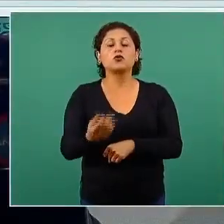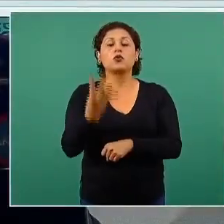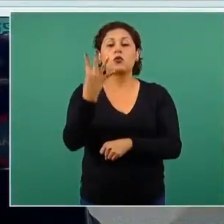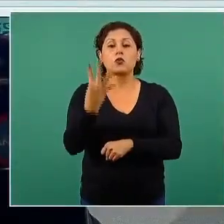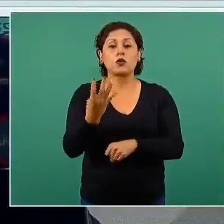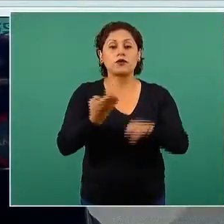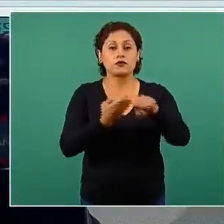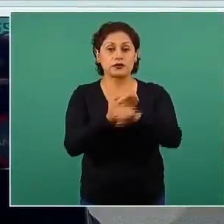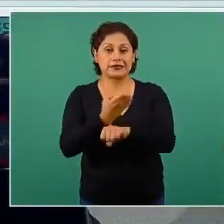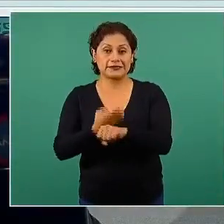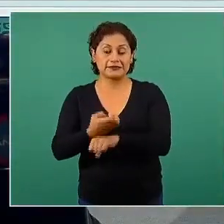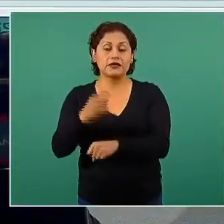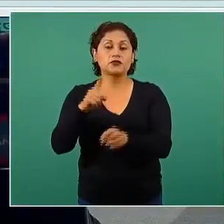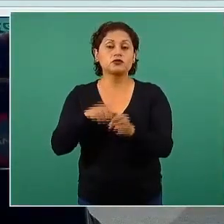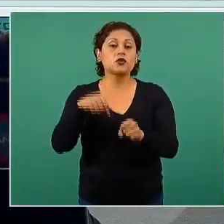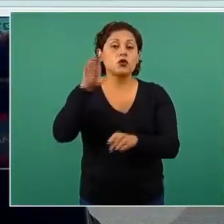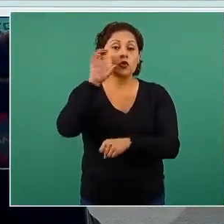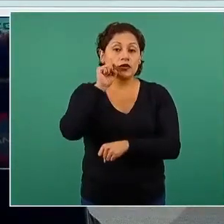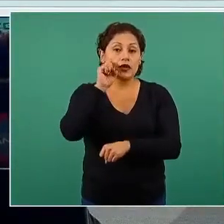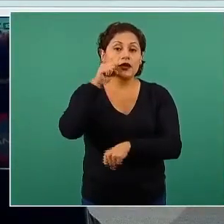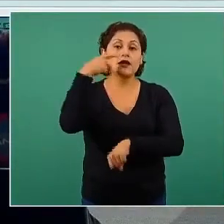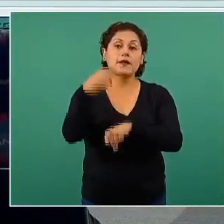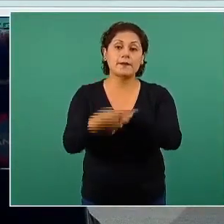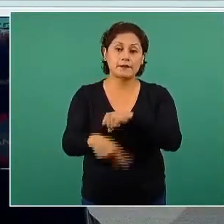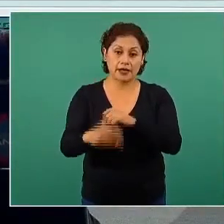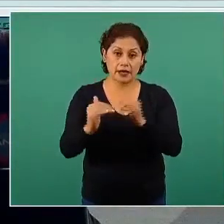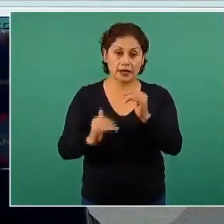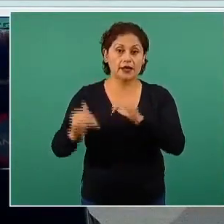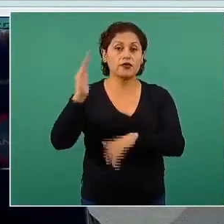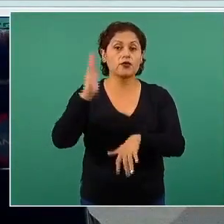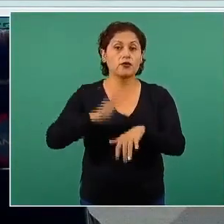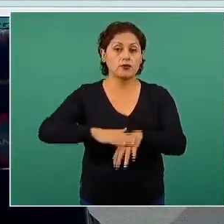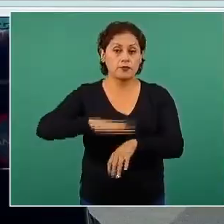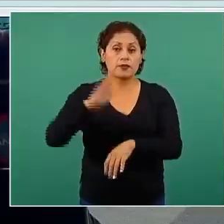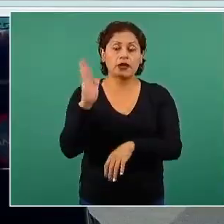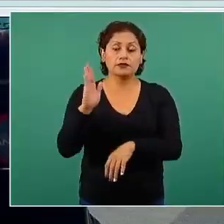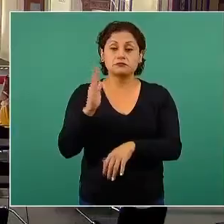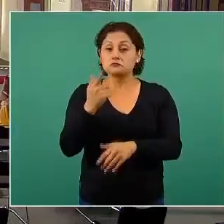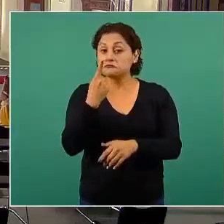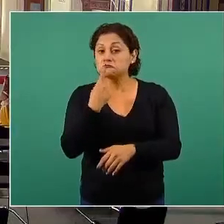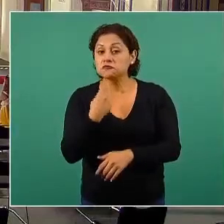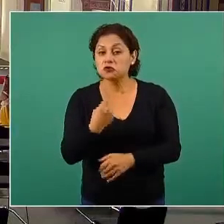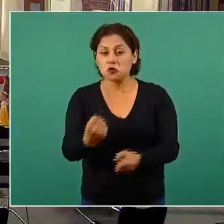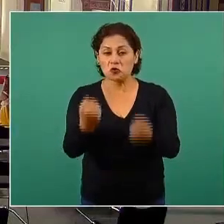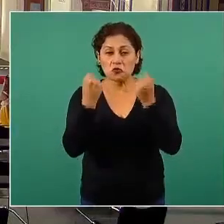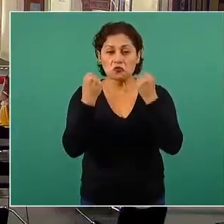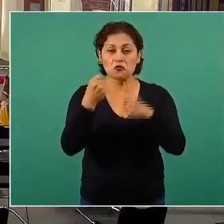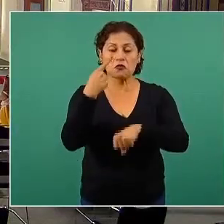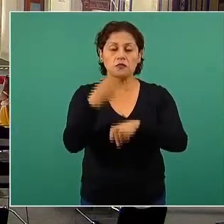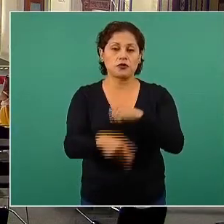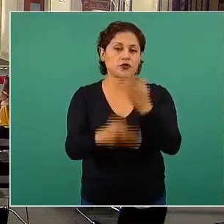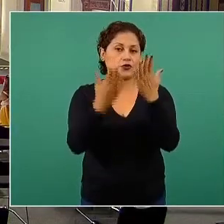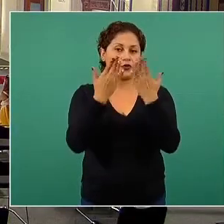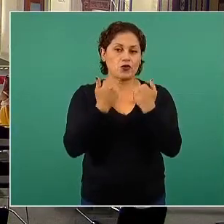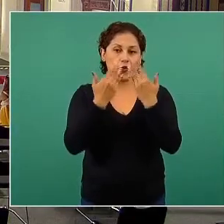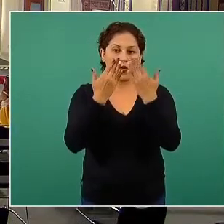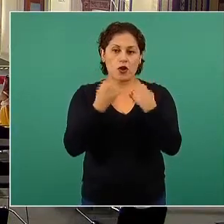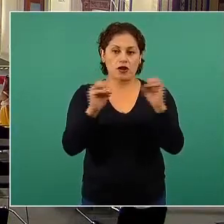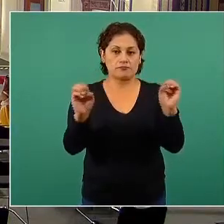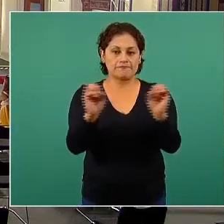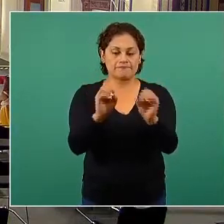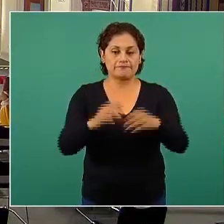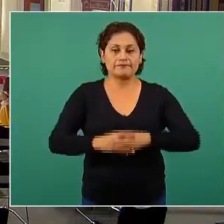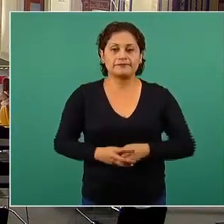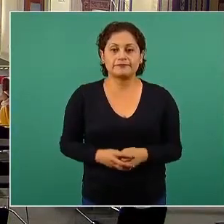naranja, el riesgo alto, ningún estado de nuestra república en color rojo que representa el riesgo máximo. La